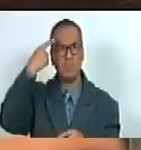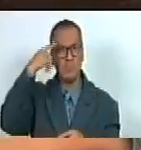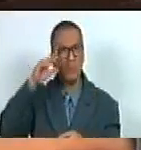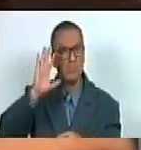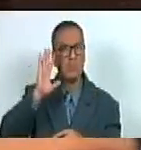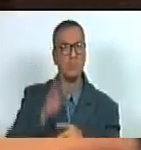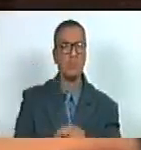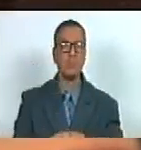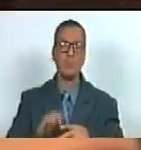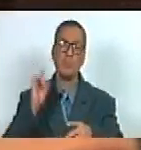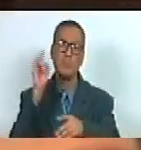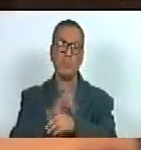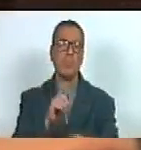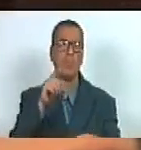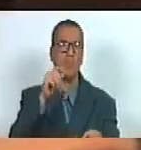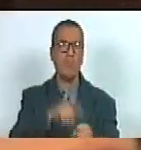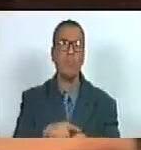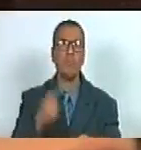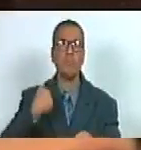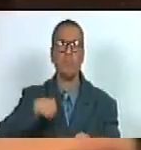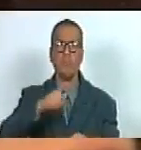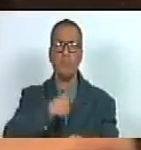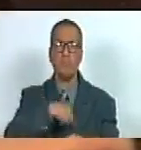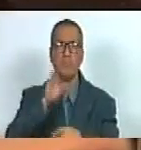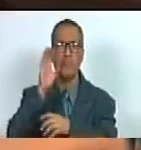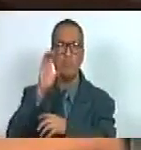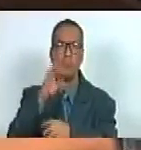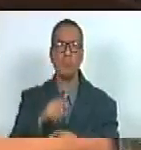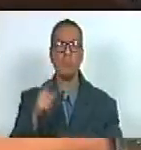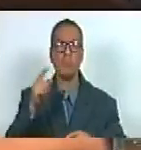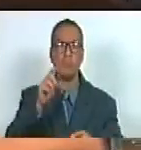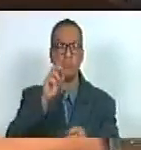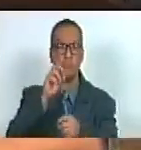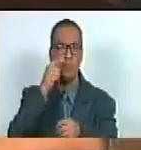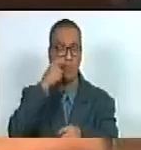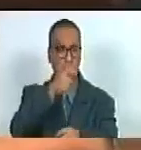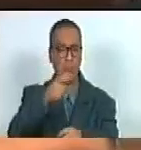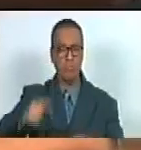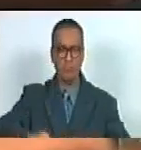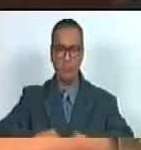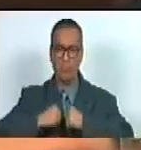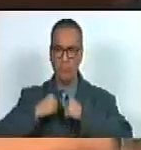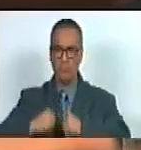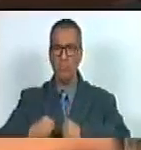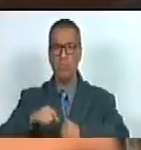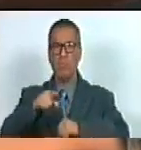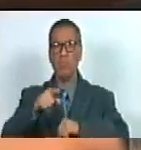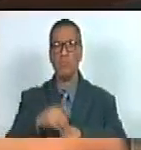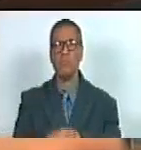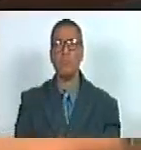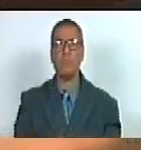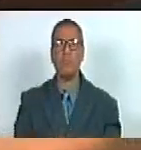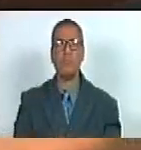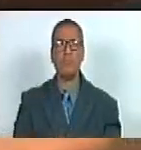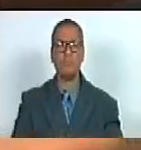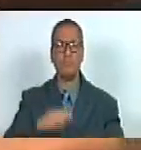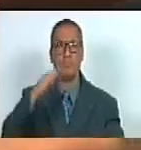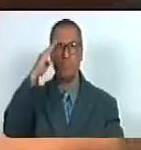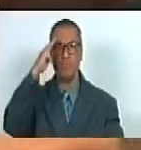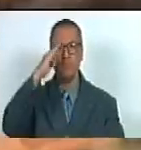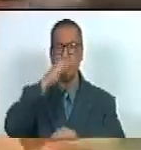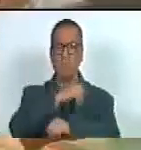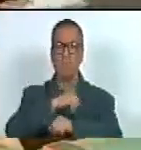violar la soberanía de nuestra patria que aquí está un pueblo firme aquí está los soldados